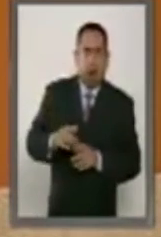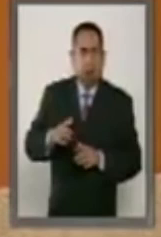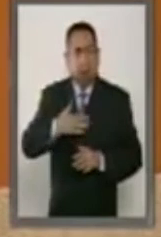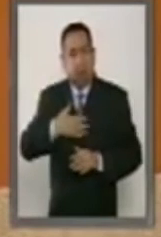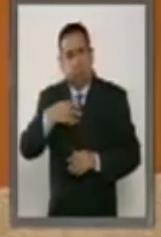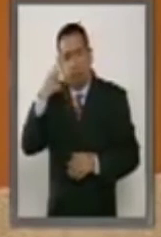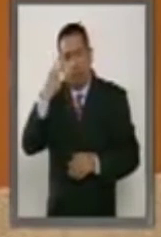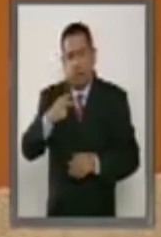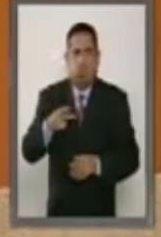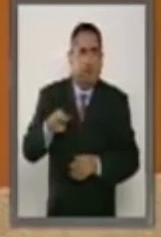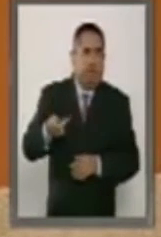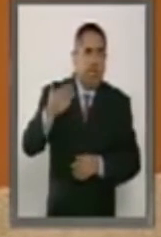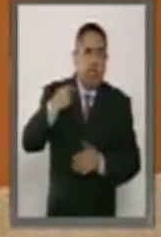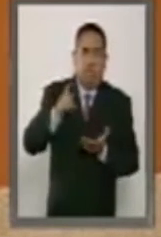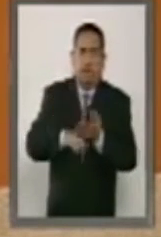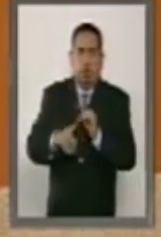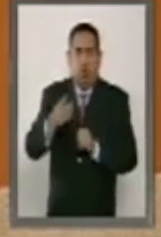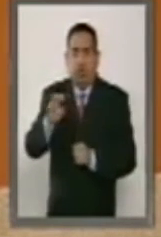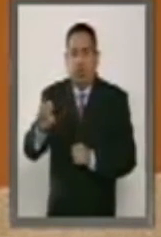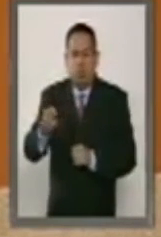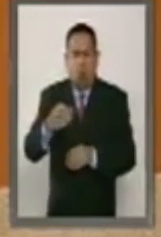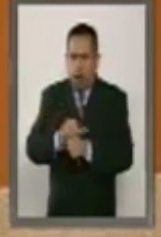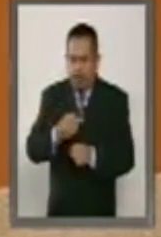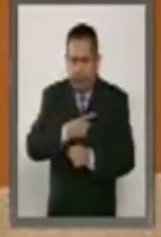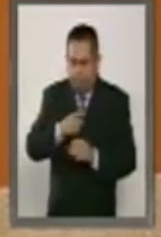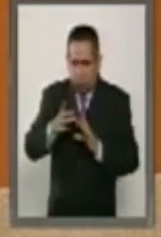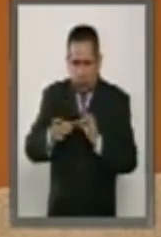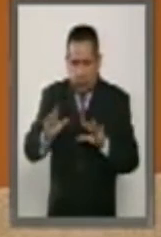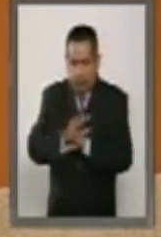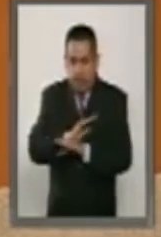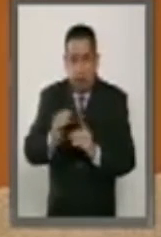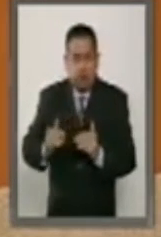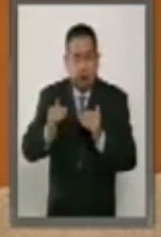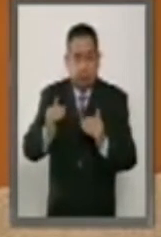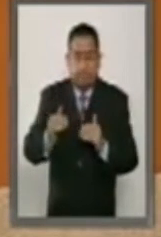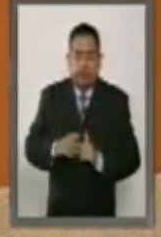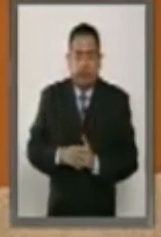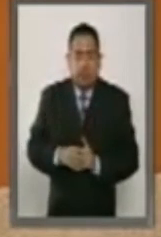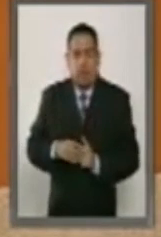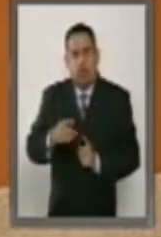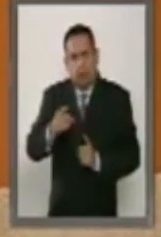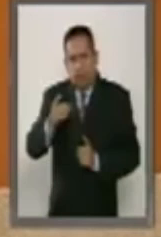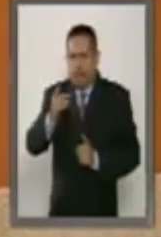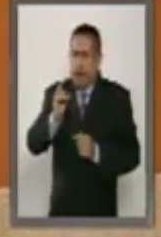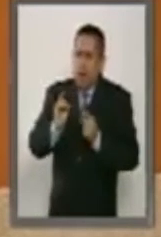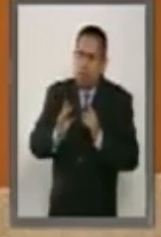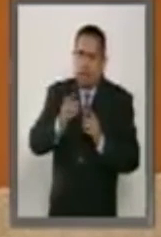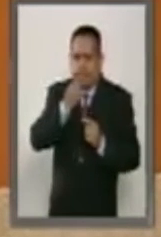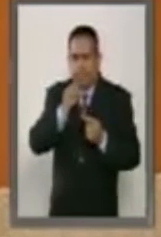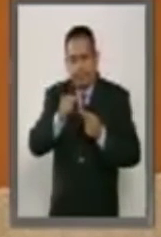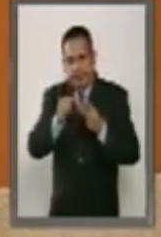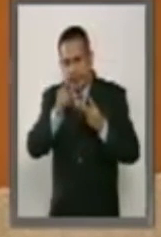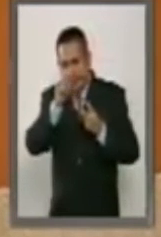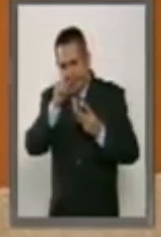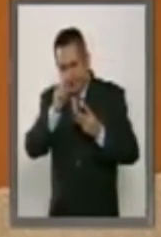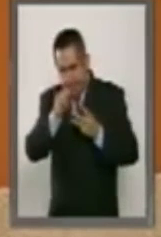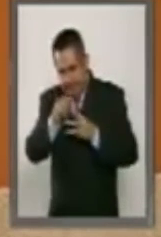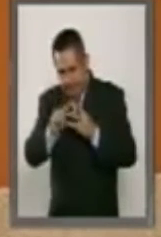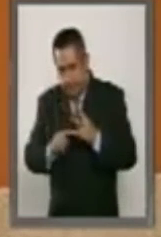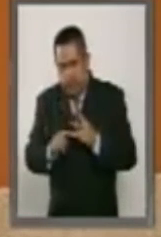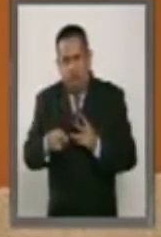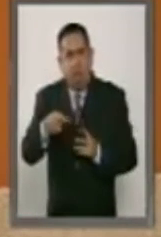México del siglo XXI deberíamos superar. No obstante lo anterior, y por tratarse, en este caso,